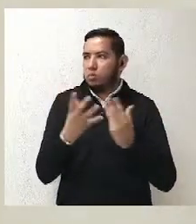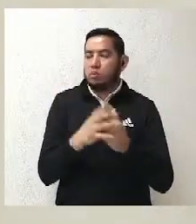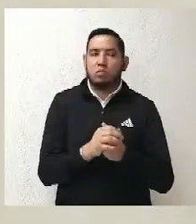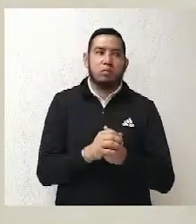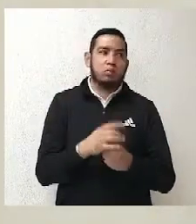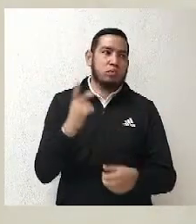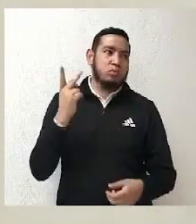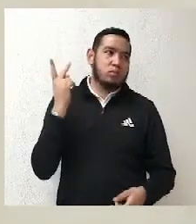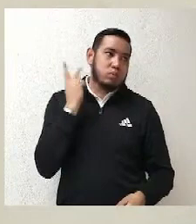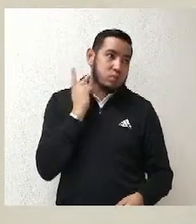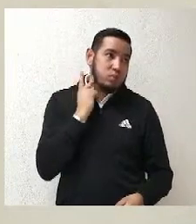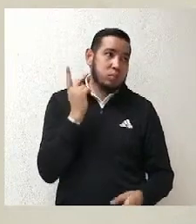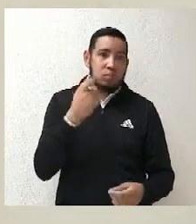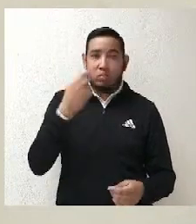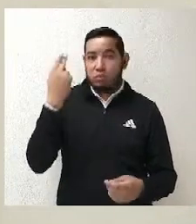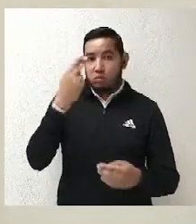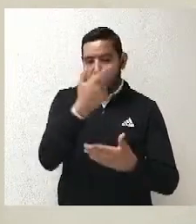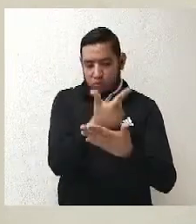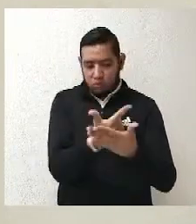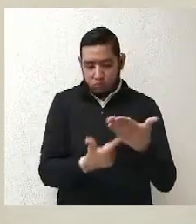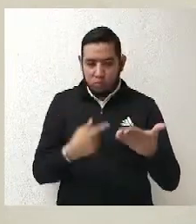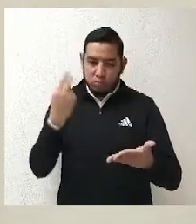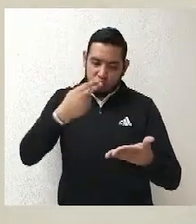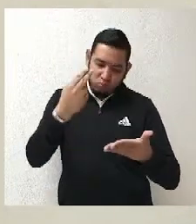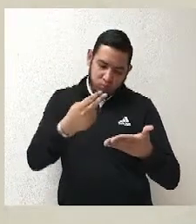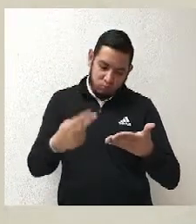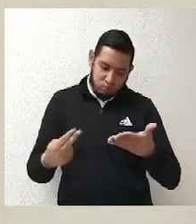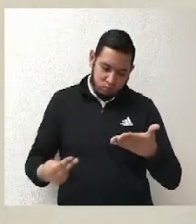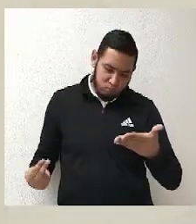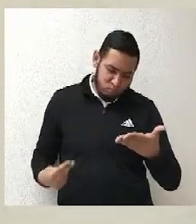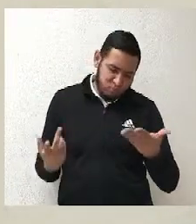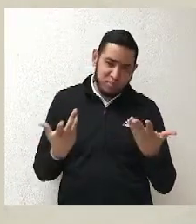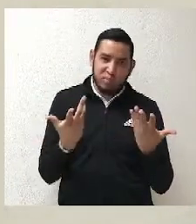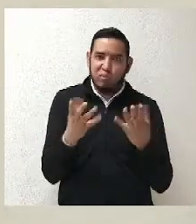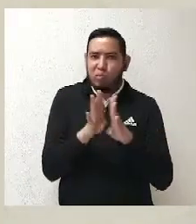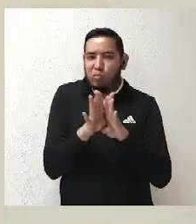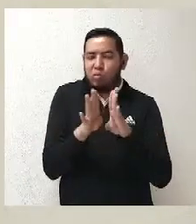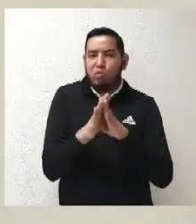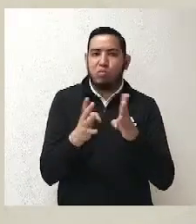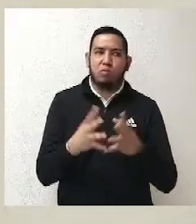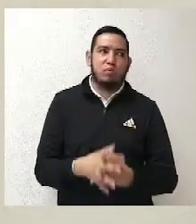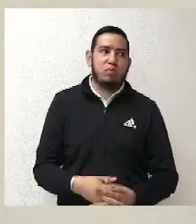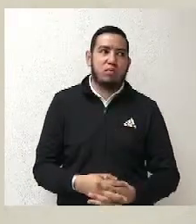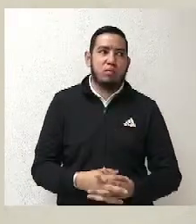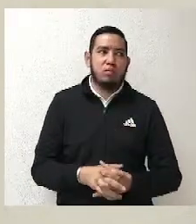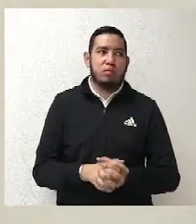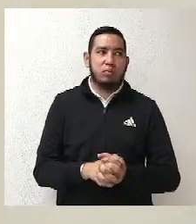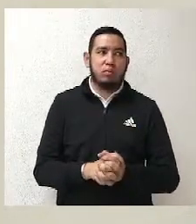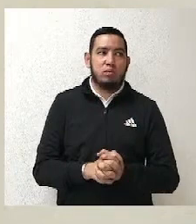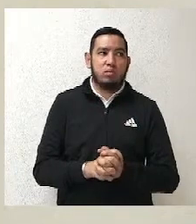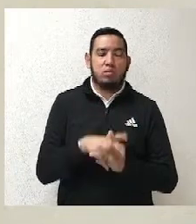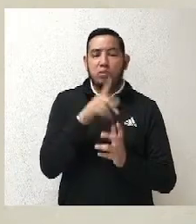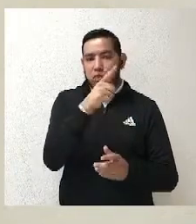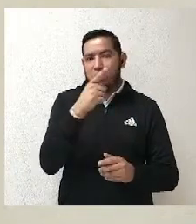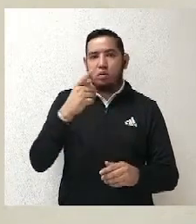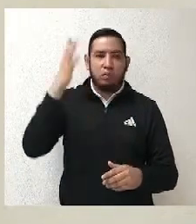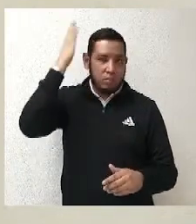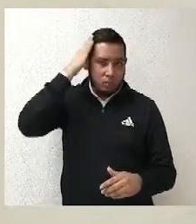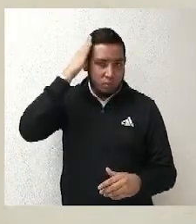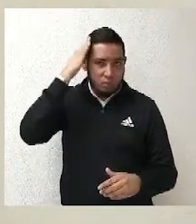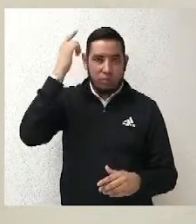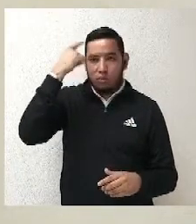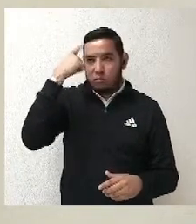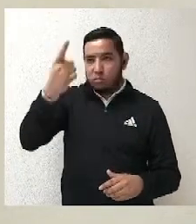de género porque se está nombrando a una mujer. Y aparte el acuerdo, hay un acuerdo del Instituto Nacional Electoral